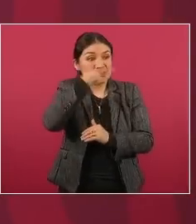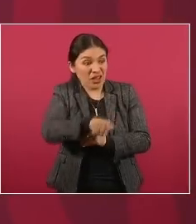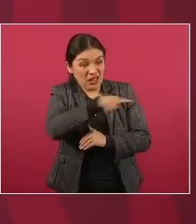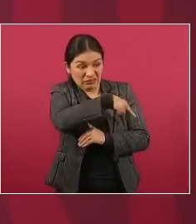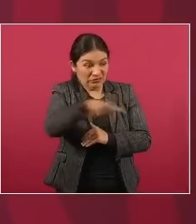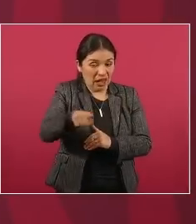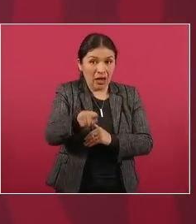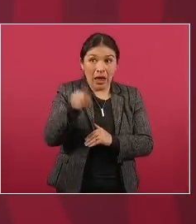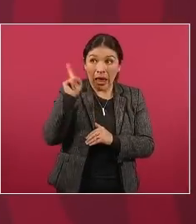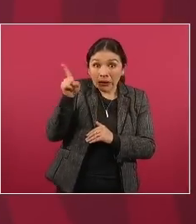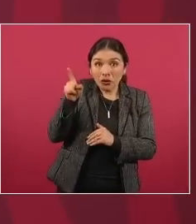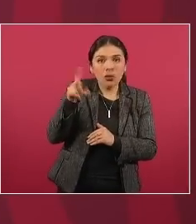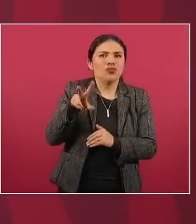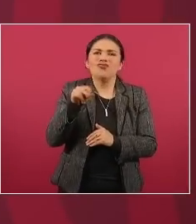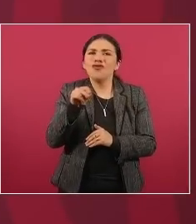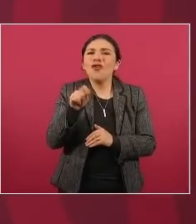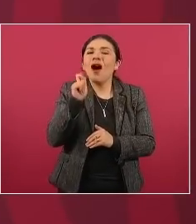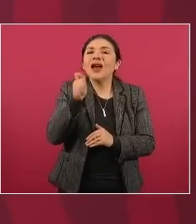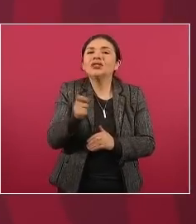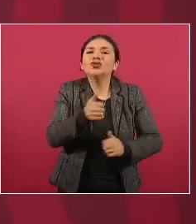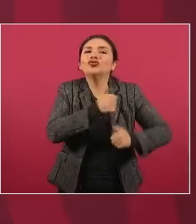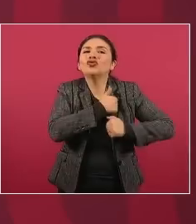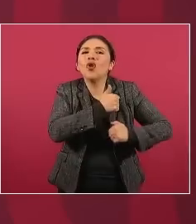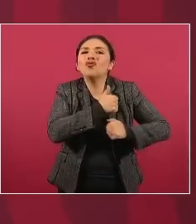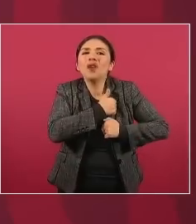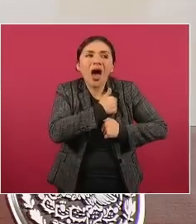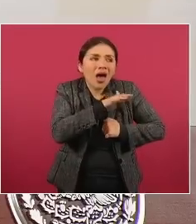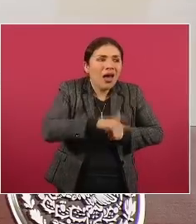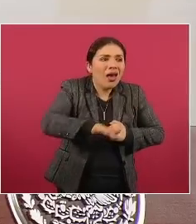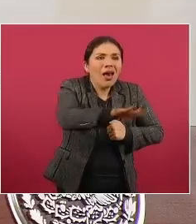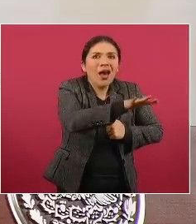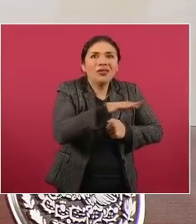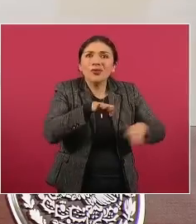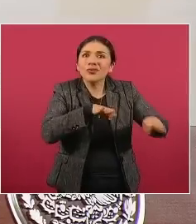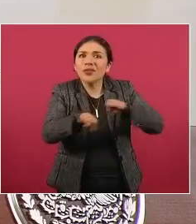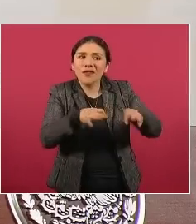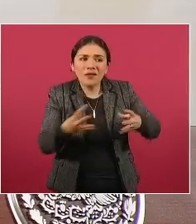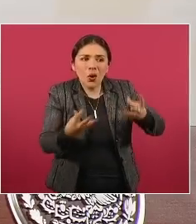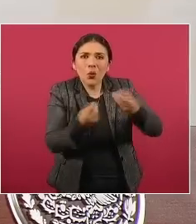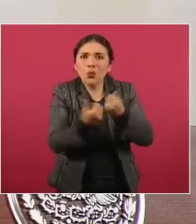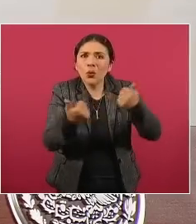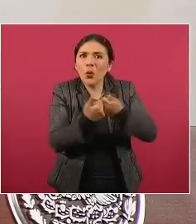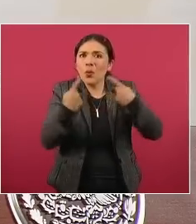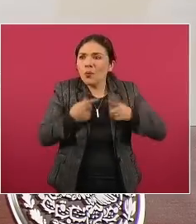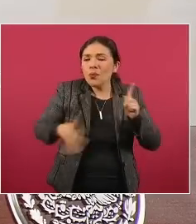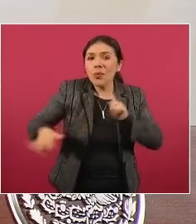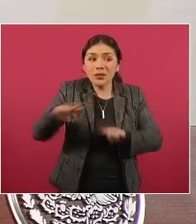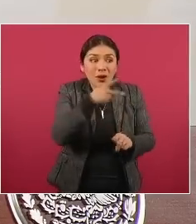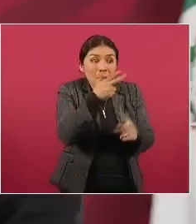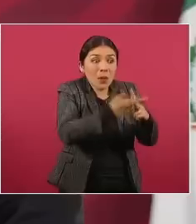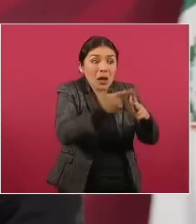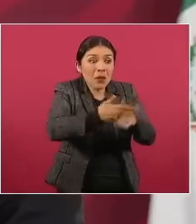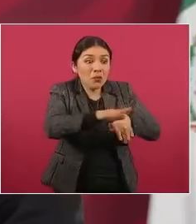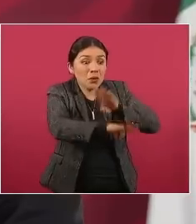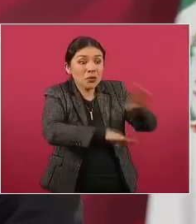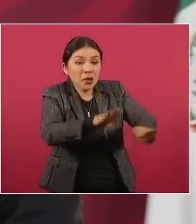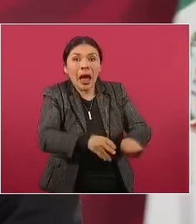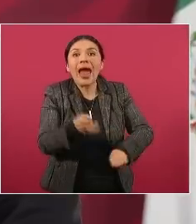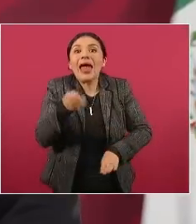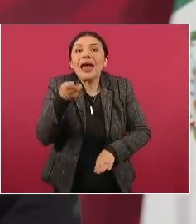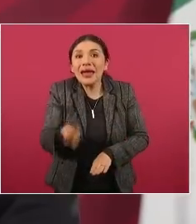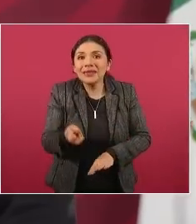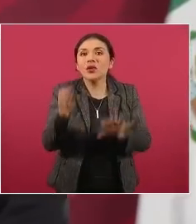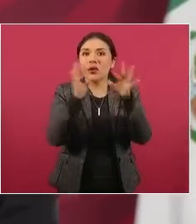es verdaderamente grotesco defender al verdugo no señores que les quede bien claro